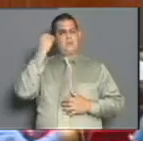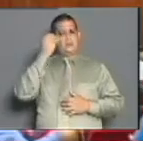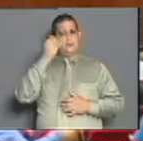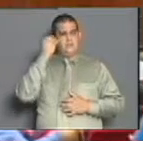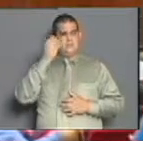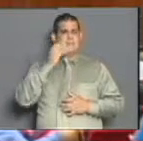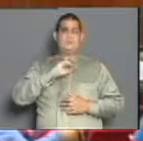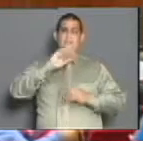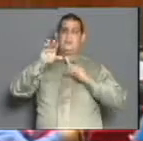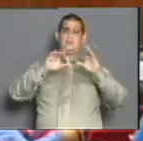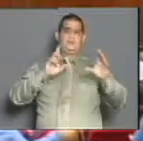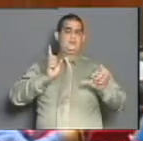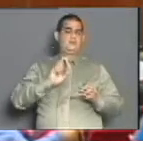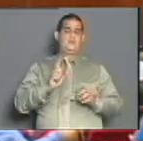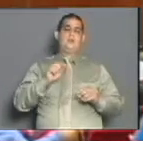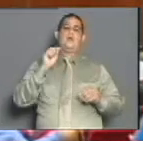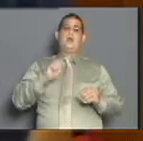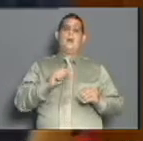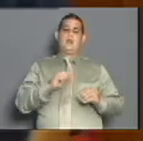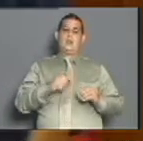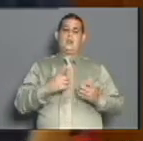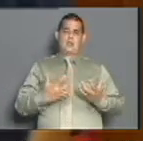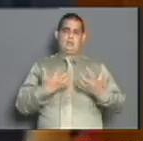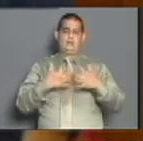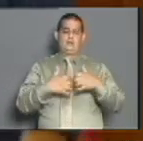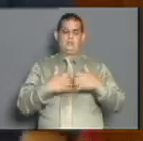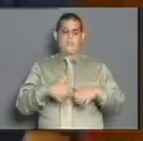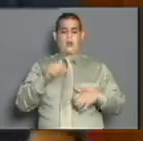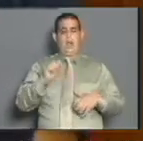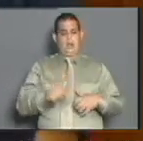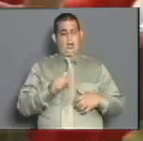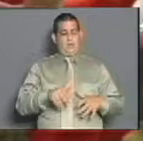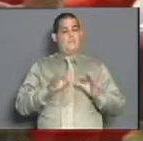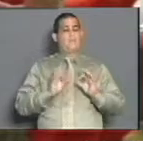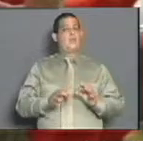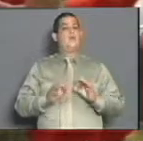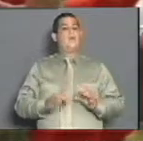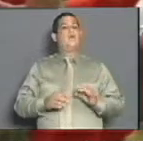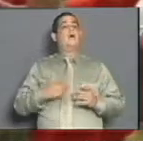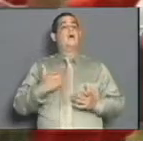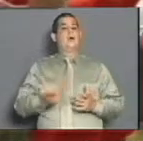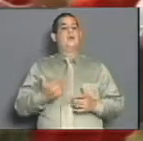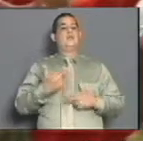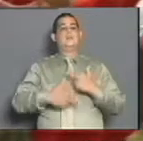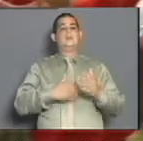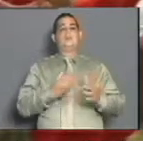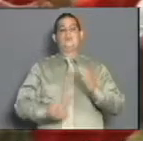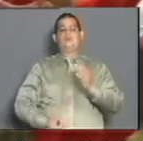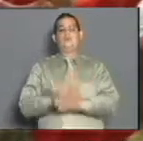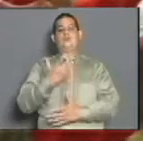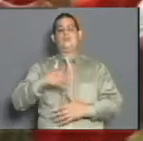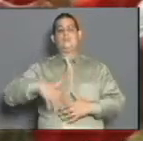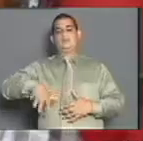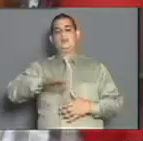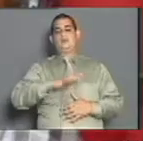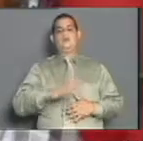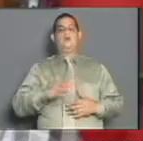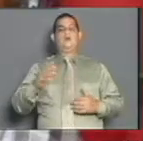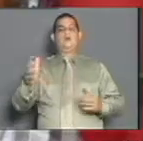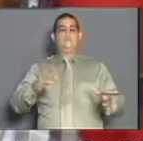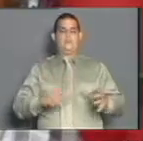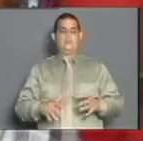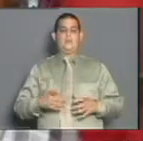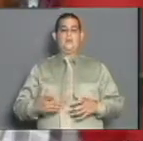exportación, tratar de producir las materias primas necesarias e impulsar el proceso innovador en la recuperación y